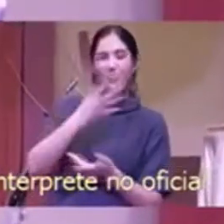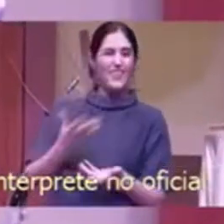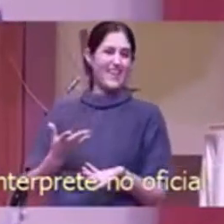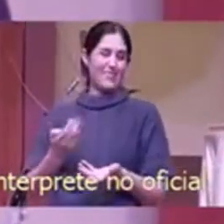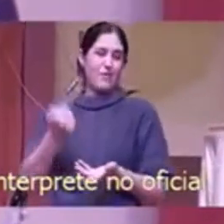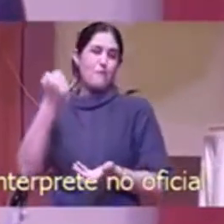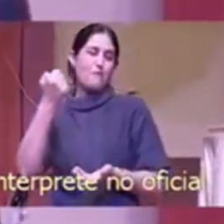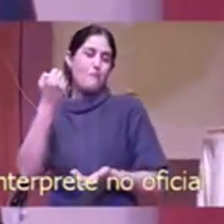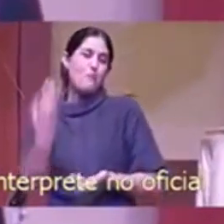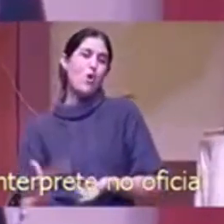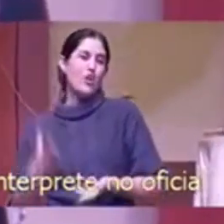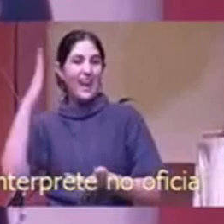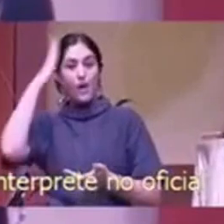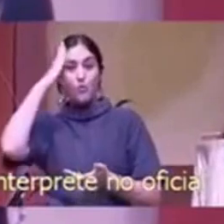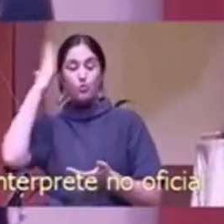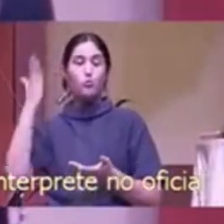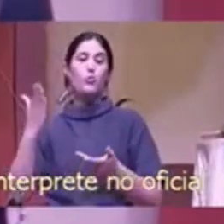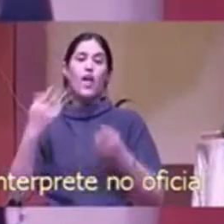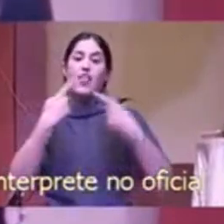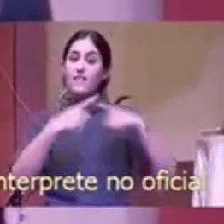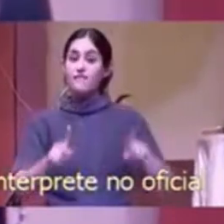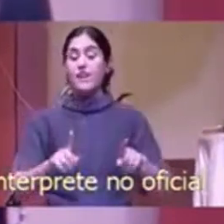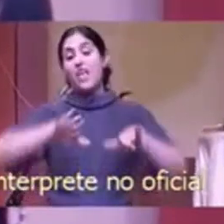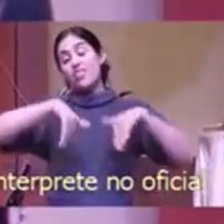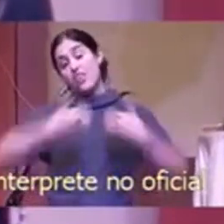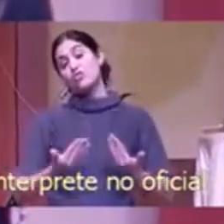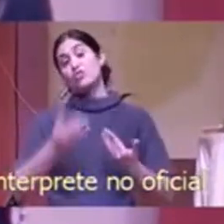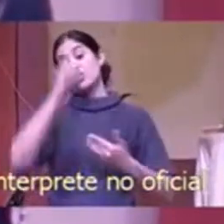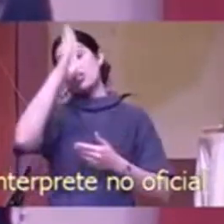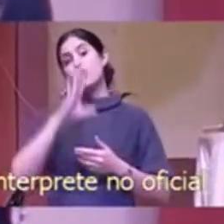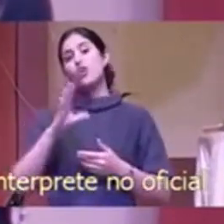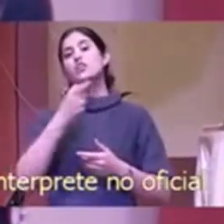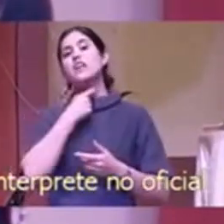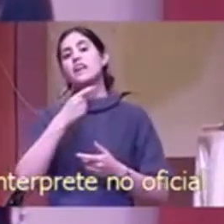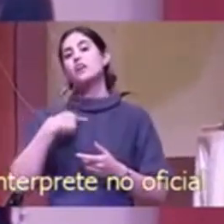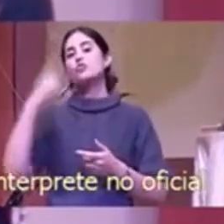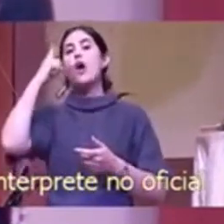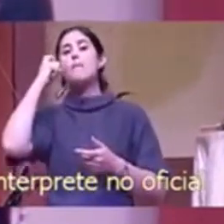Lo cual me ha llamado a pensar mucho en la cultura. Y cómo